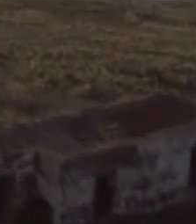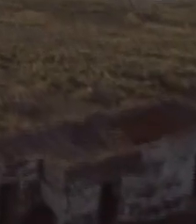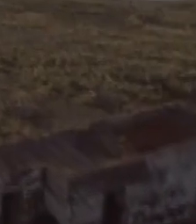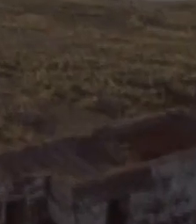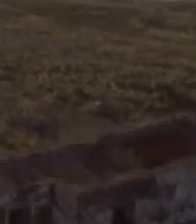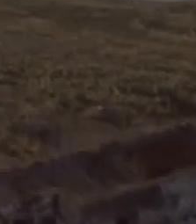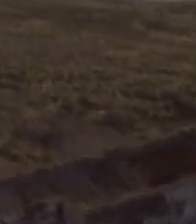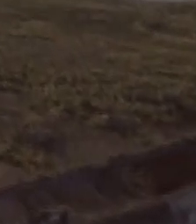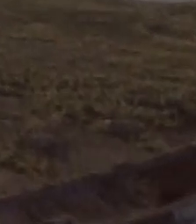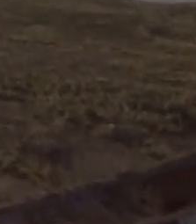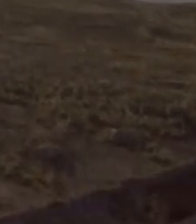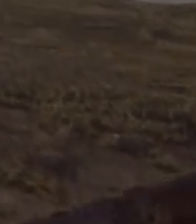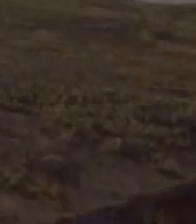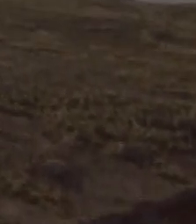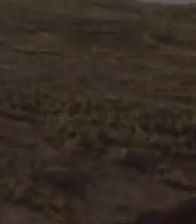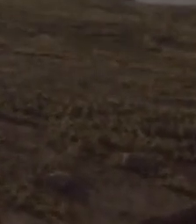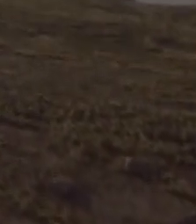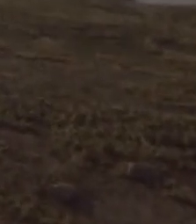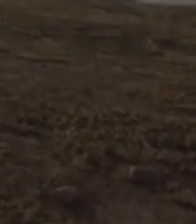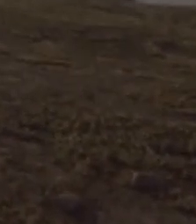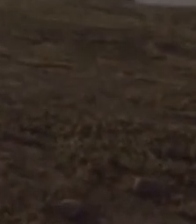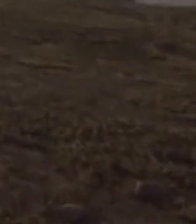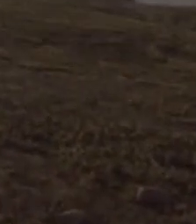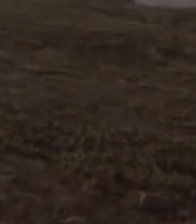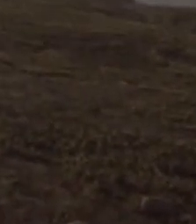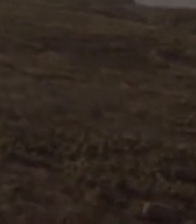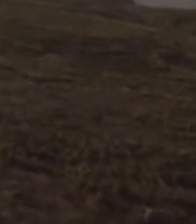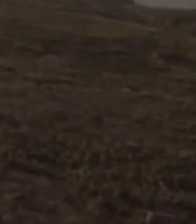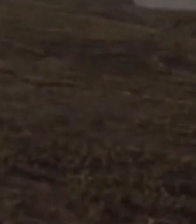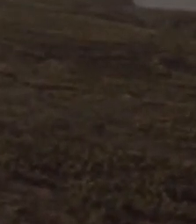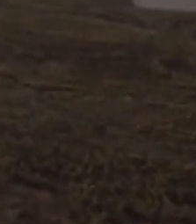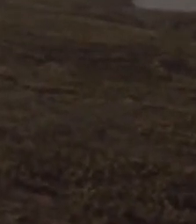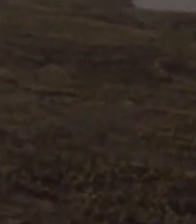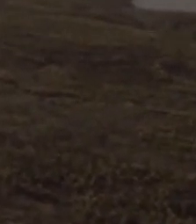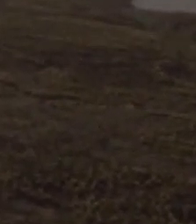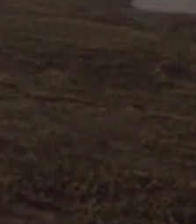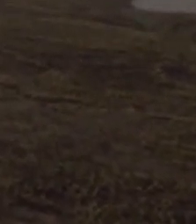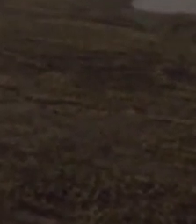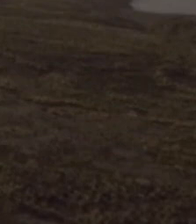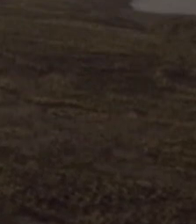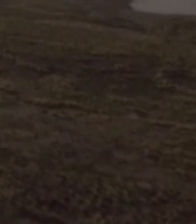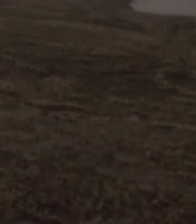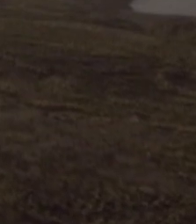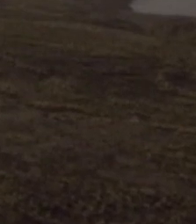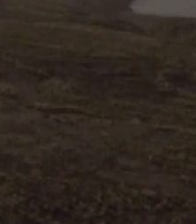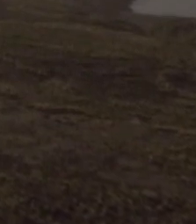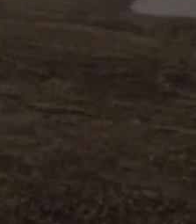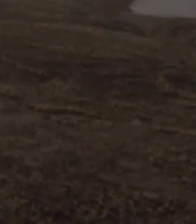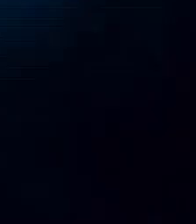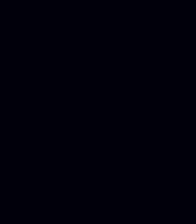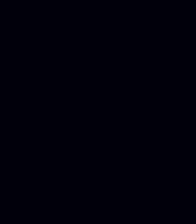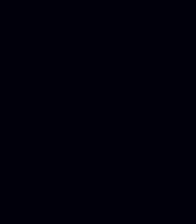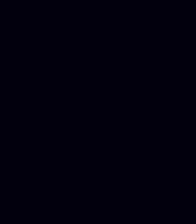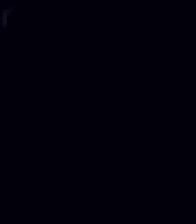lunes a jueves, las 8 y 30 de la noche. Aquí en 13, Costa Rica Televisión.